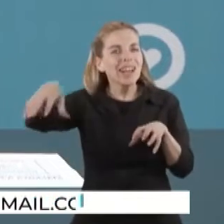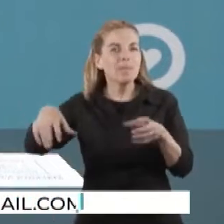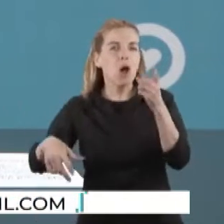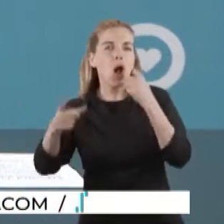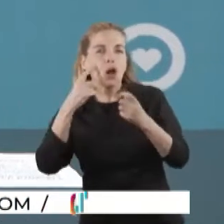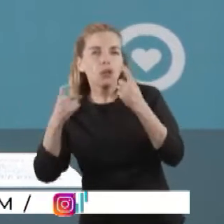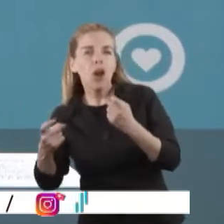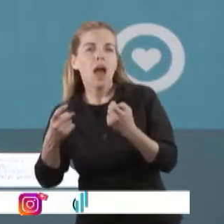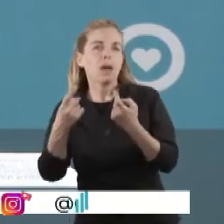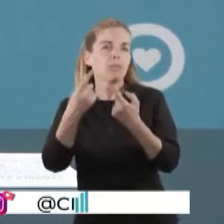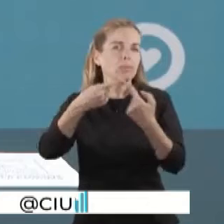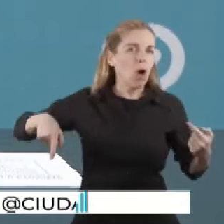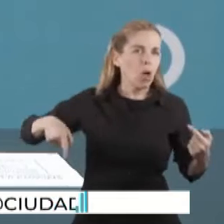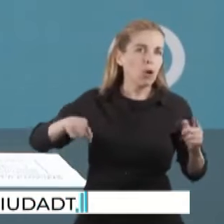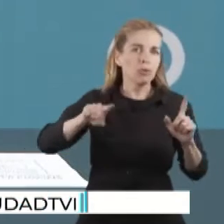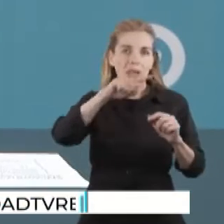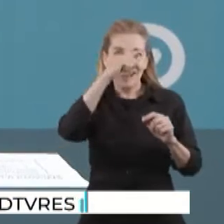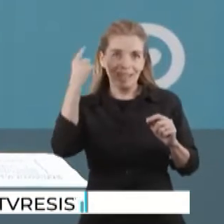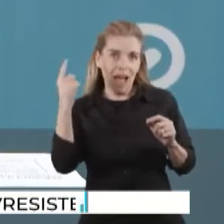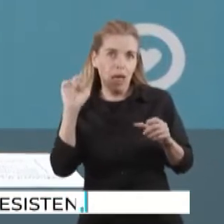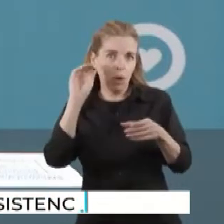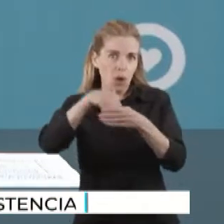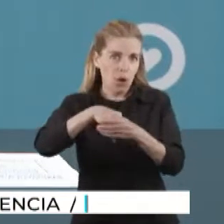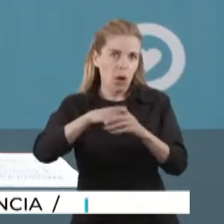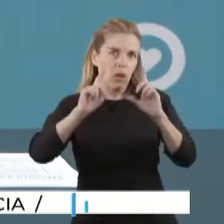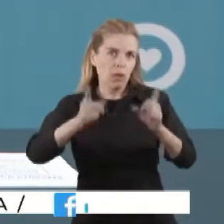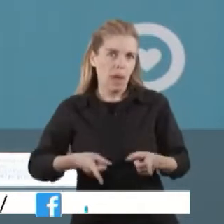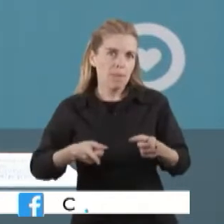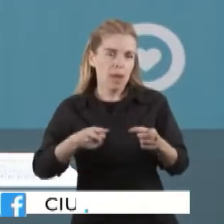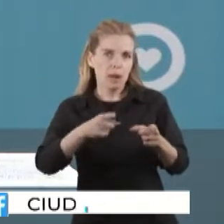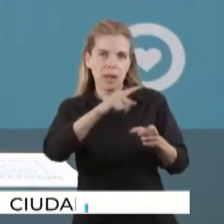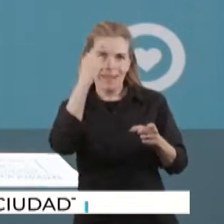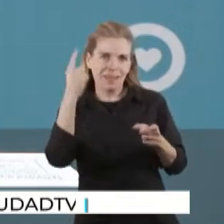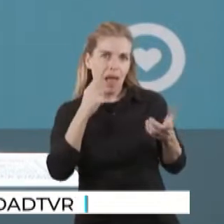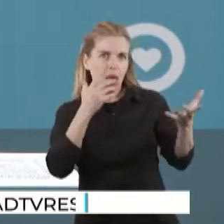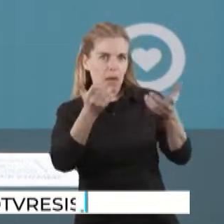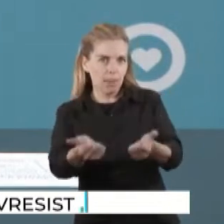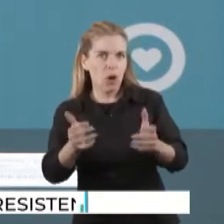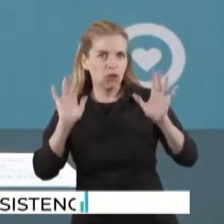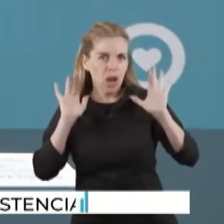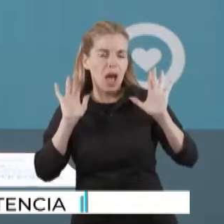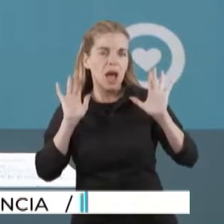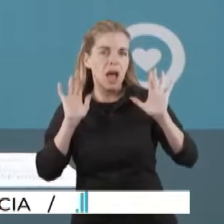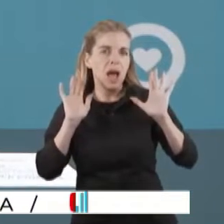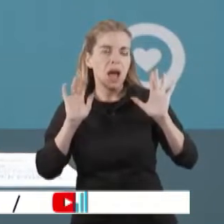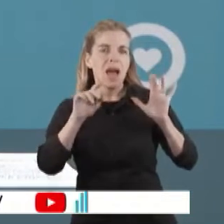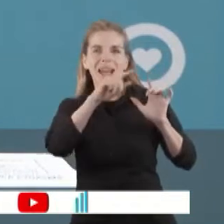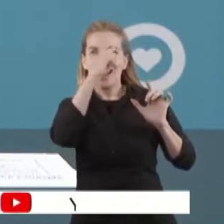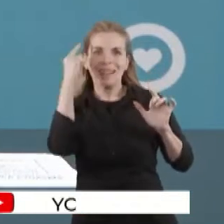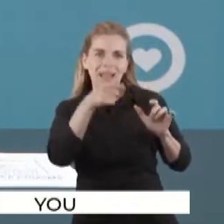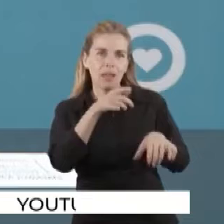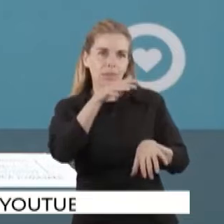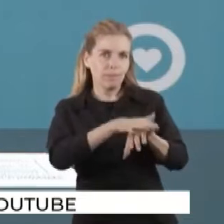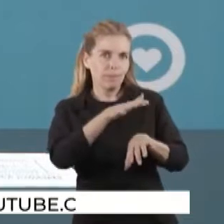de, por supuesto, el Estado en varias de sus partes, que va